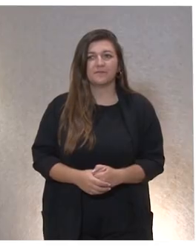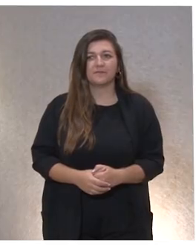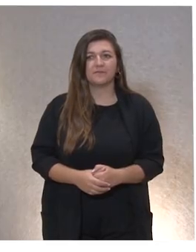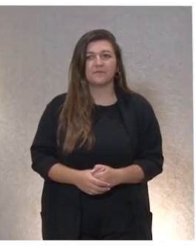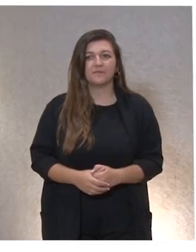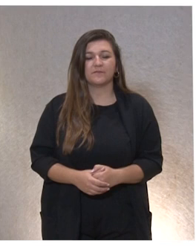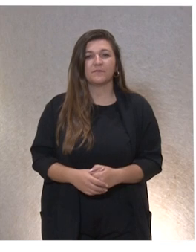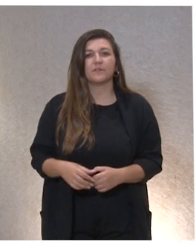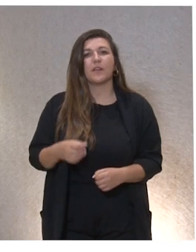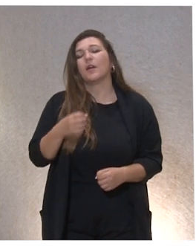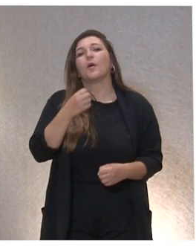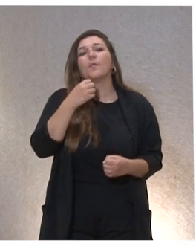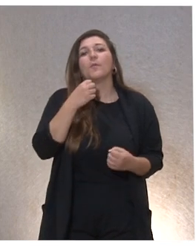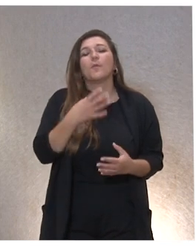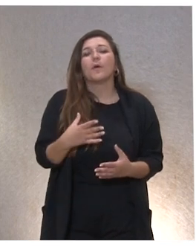bueno pues